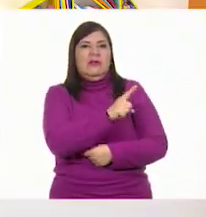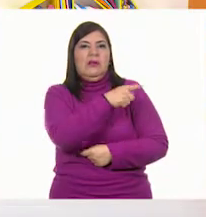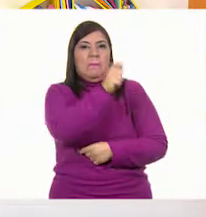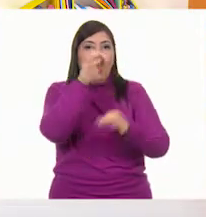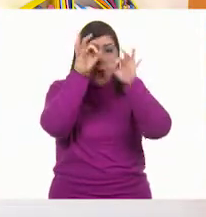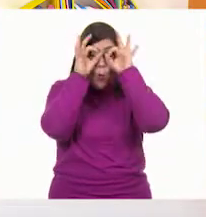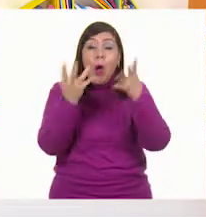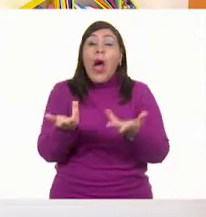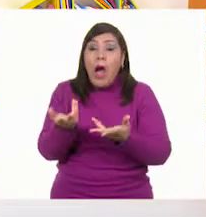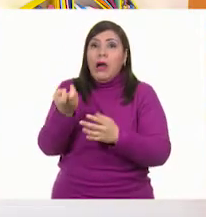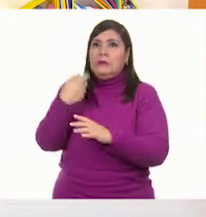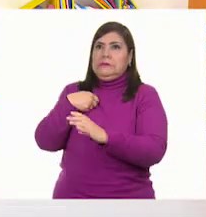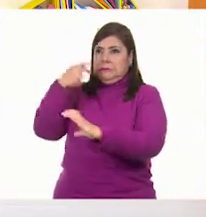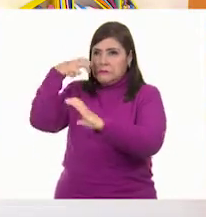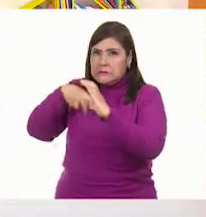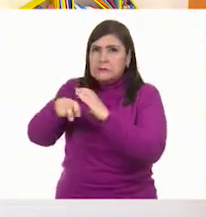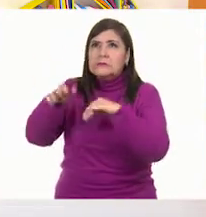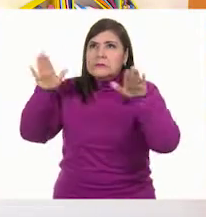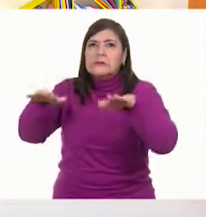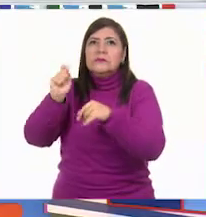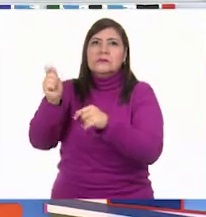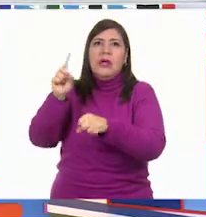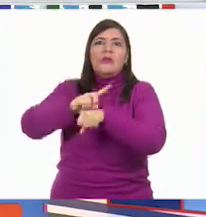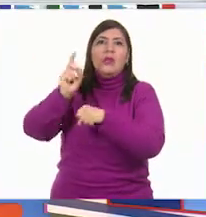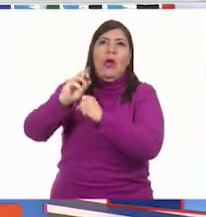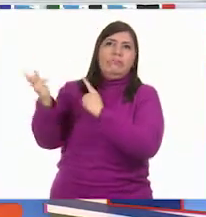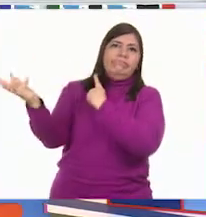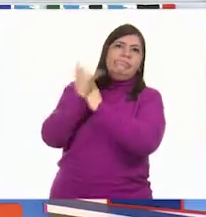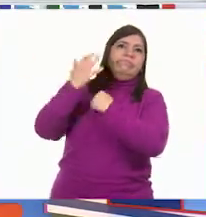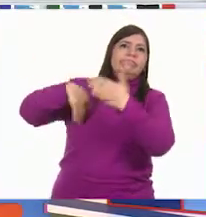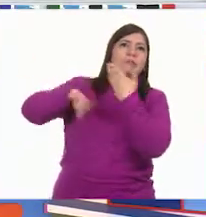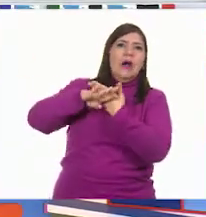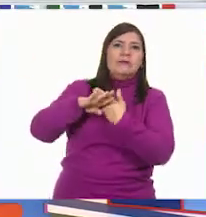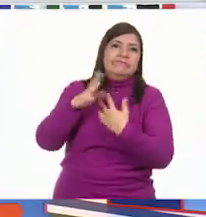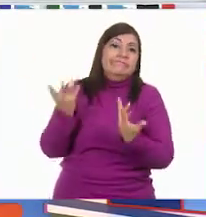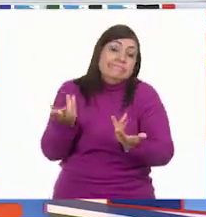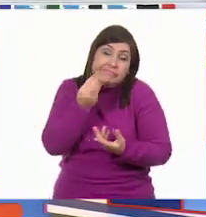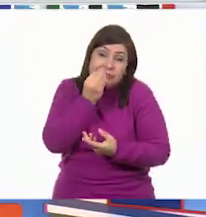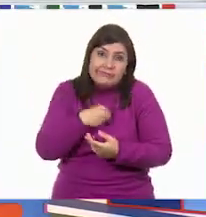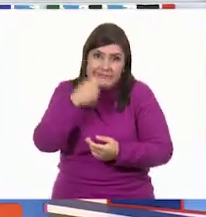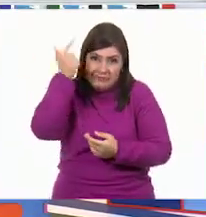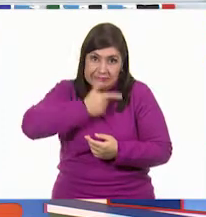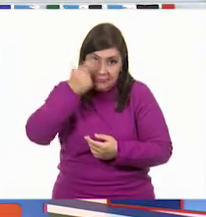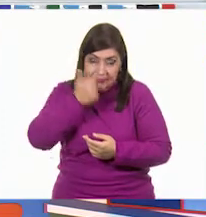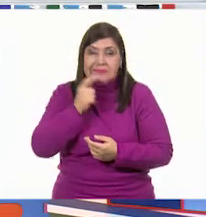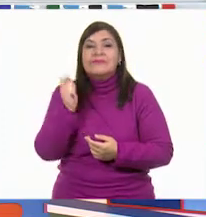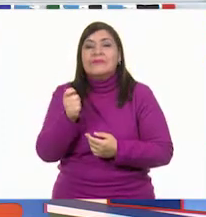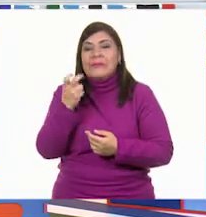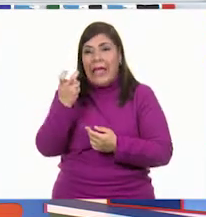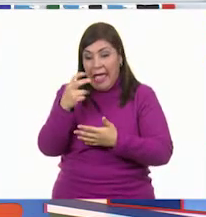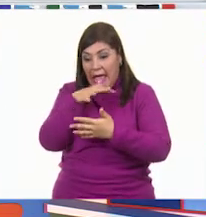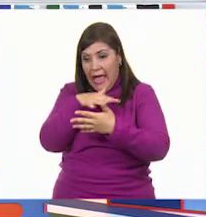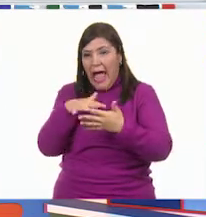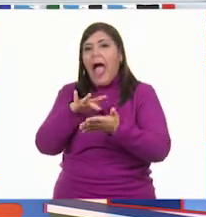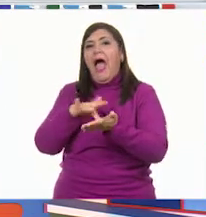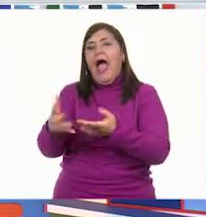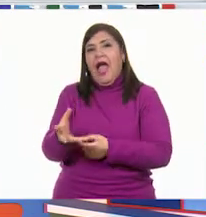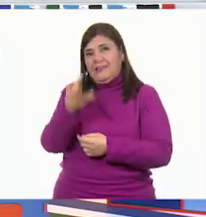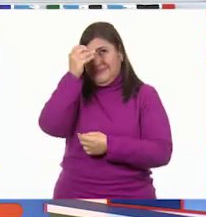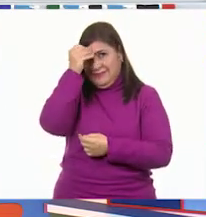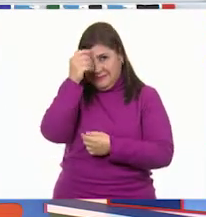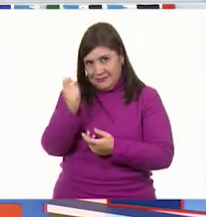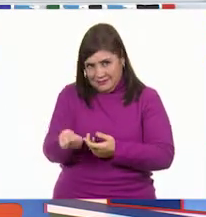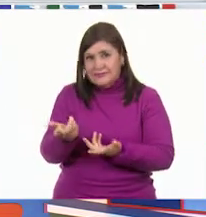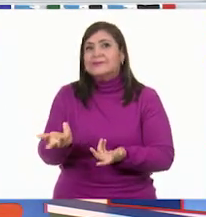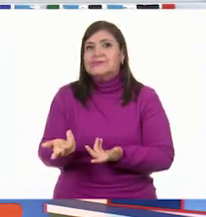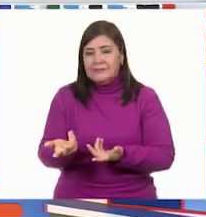pues no podía salir en el día más que en la noche. Exacto. ¿Qué tal, verdad? ¿Cuántos mensajes nos dejan estas lecturas? Qué